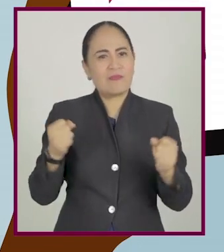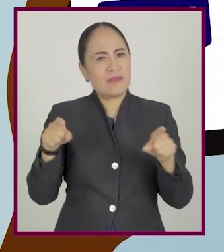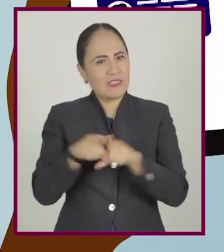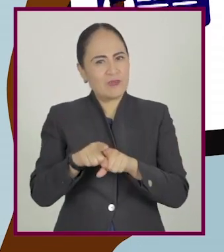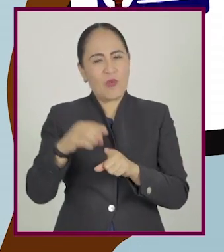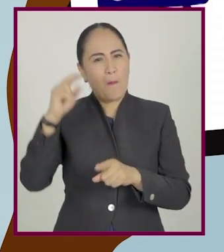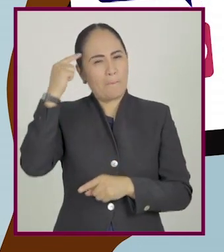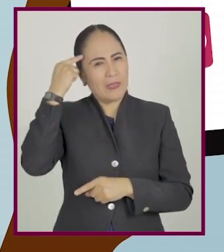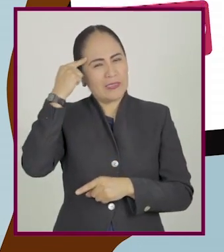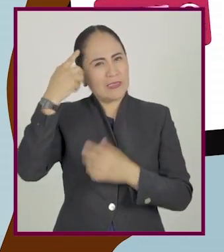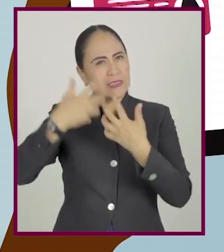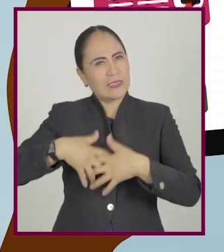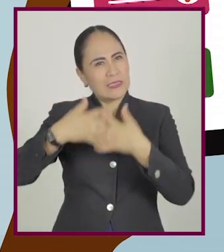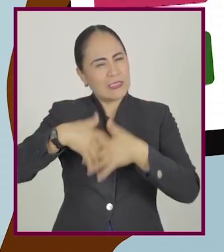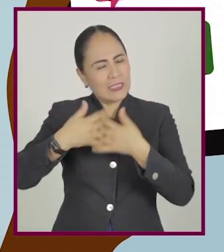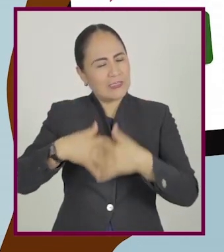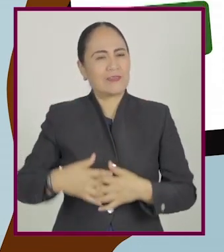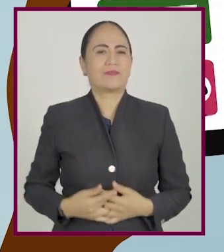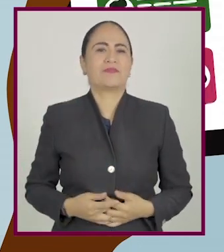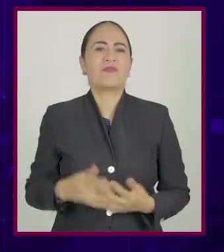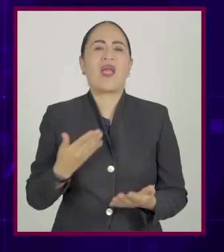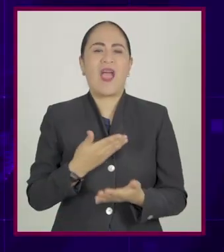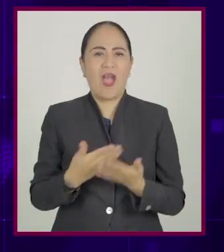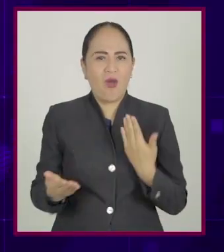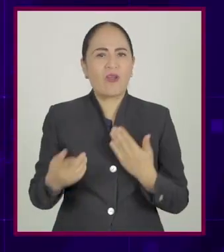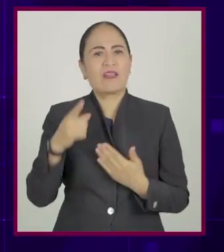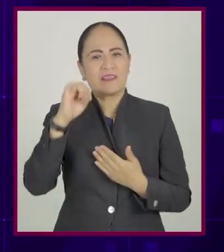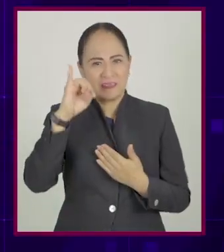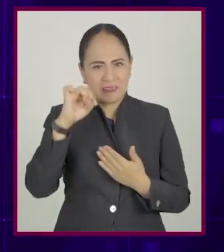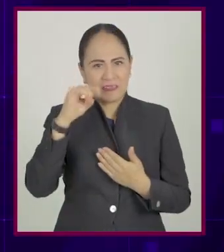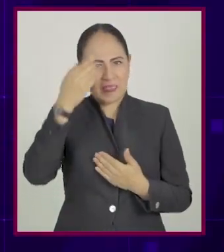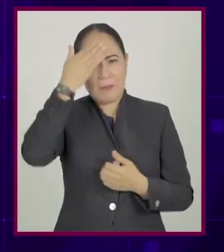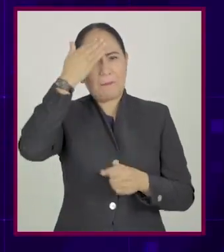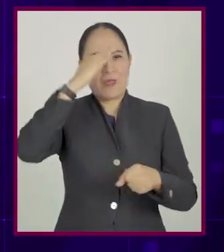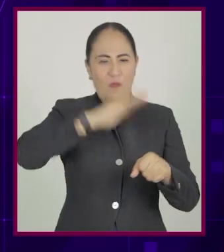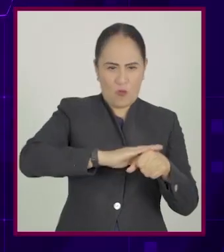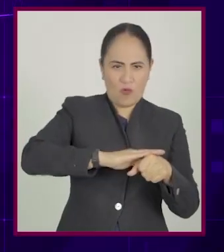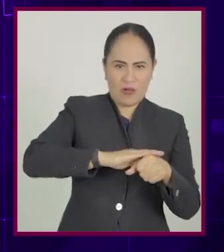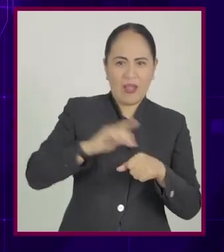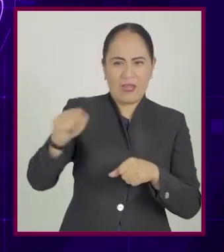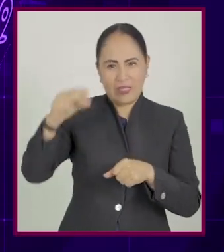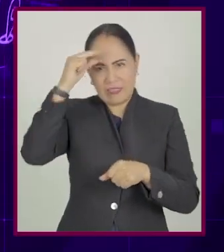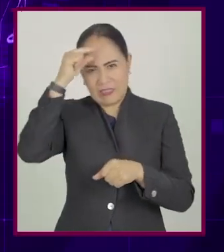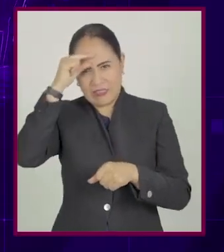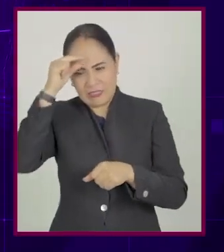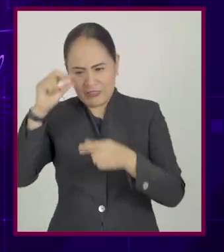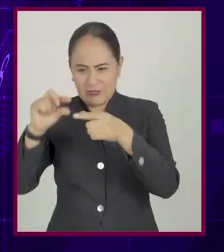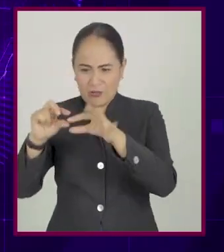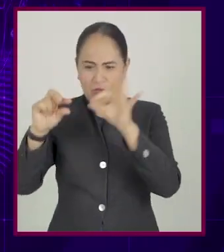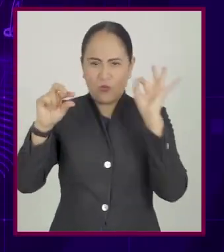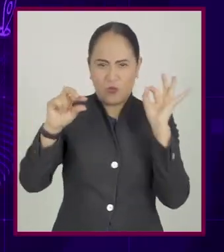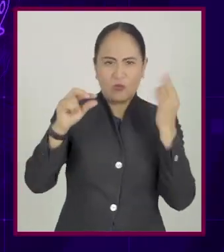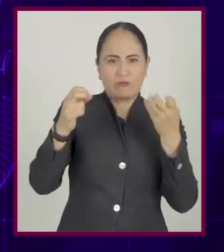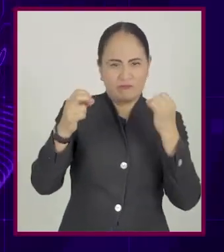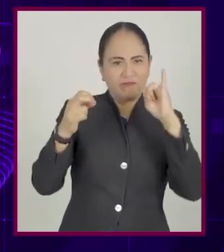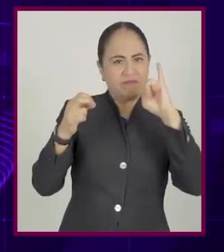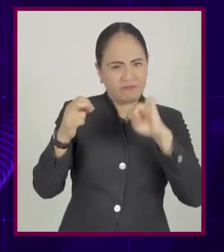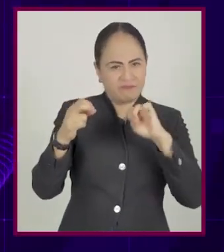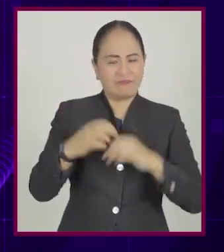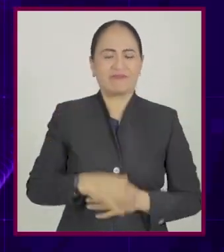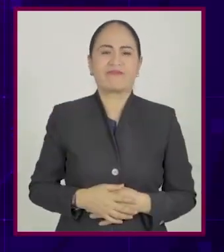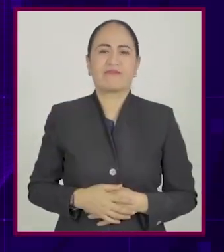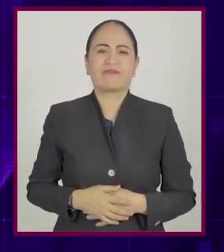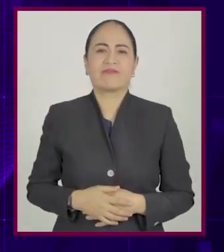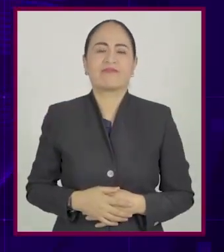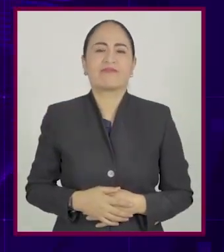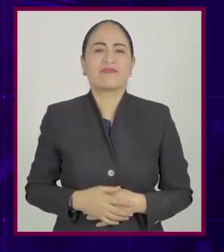comparaciones y, por consecuencia, pensar. Si bien hoy sabemos que la memoria está al servicio de la inteligencia y de